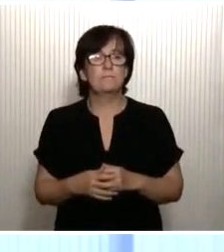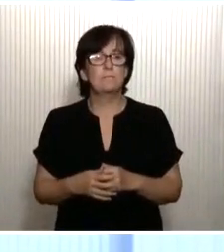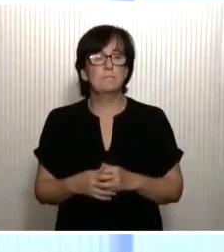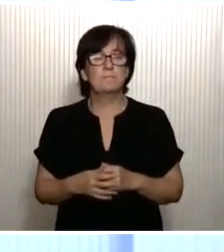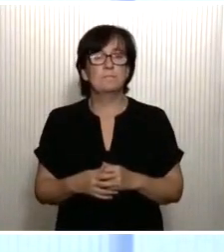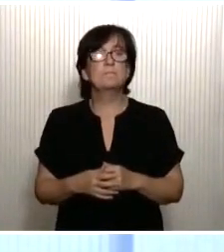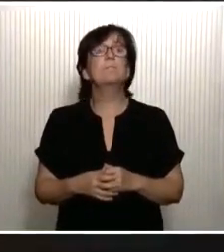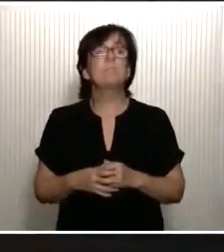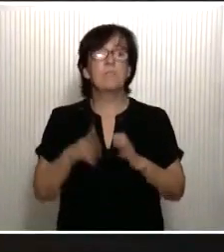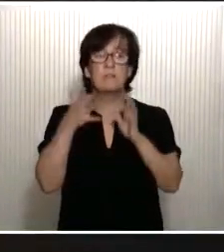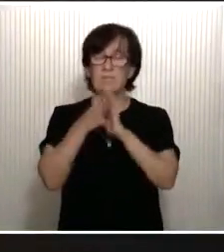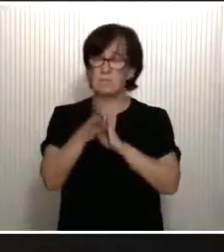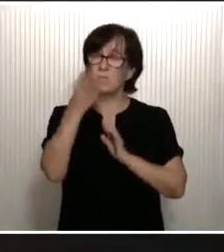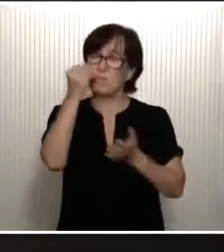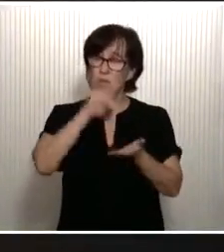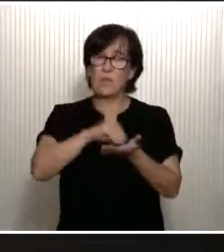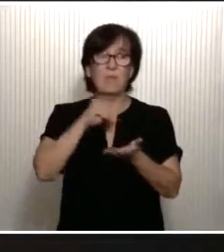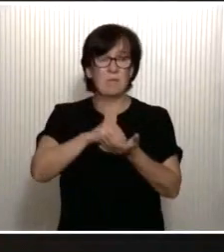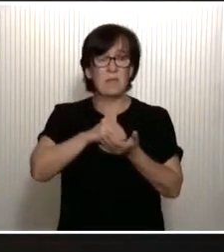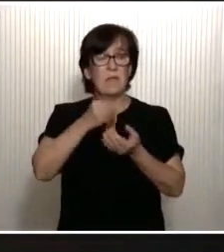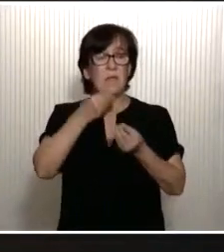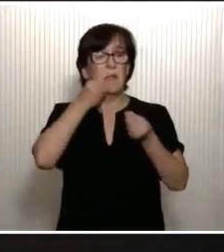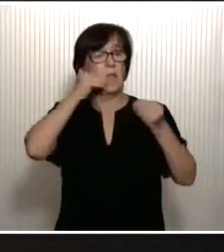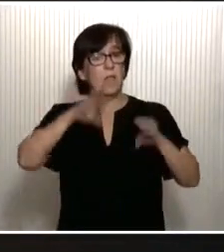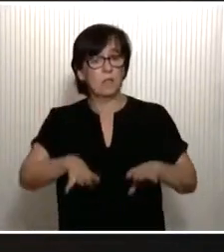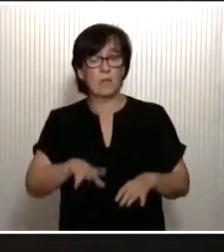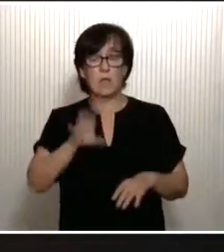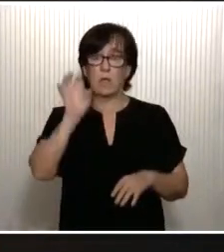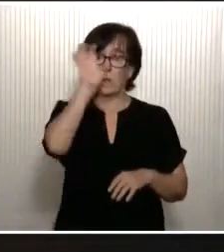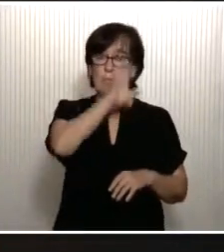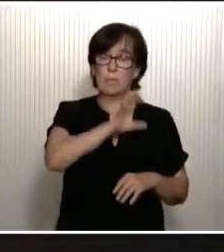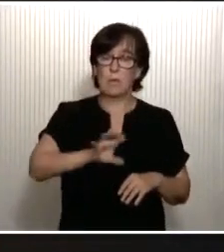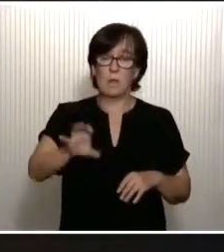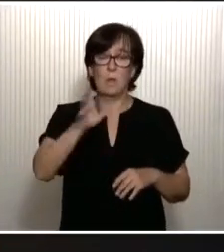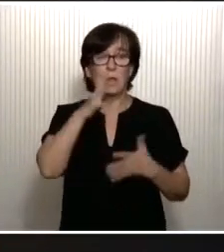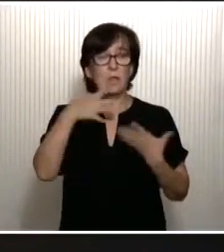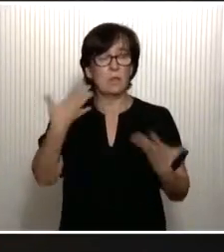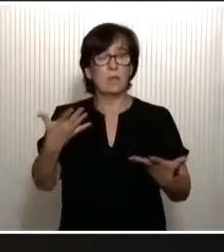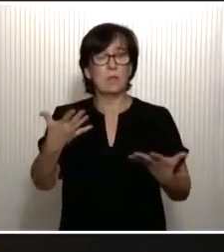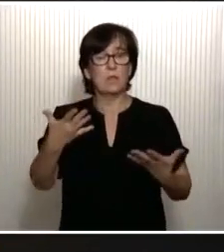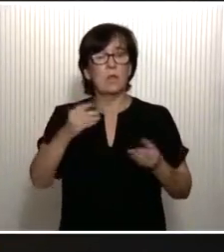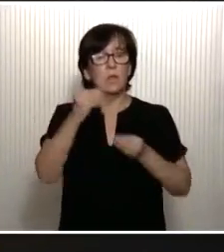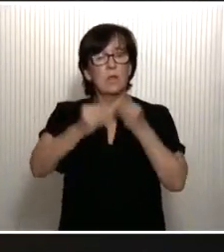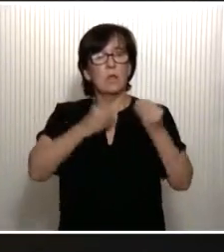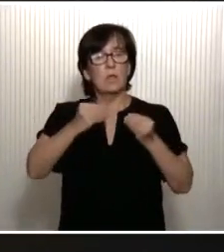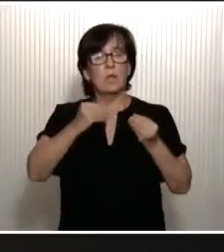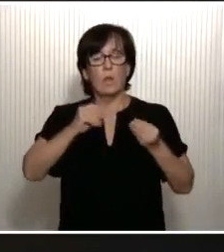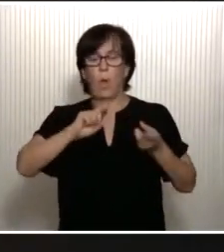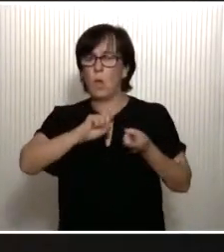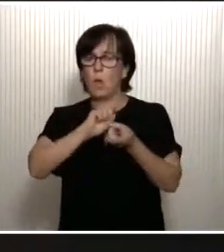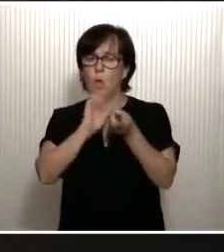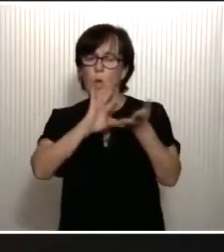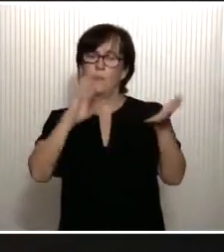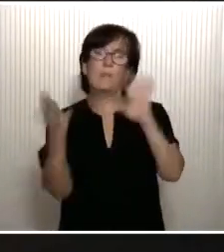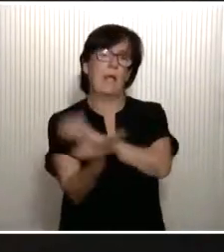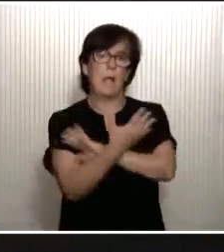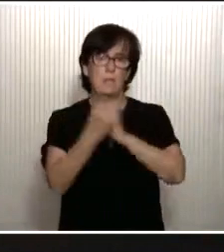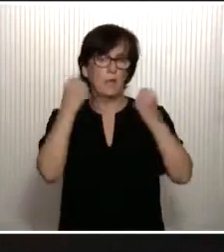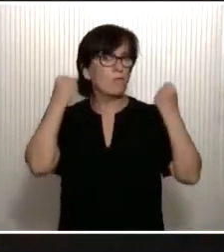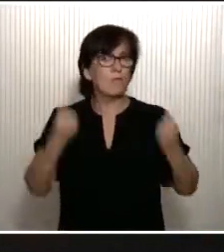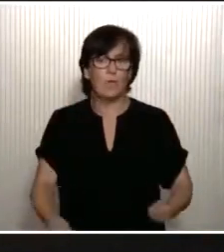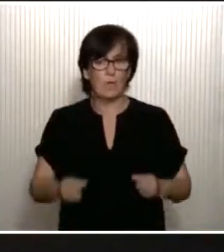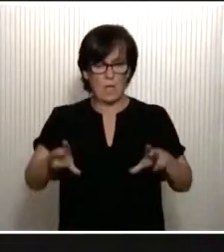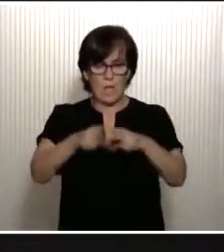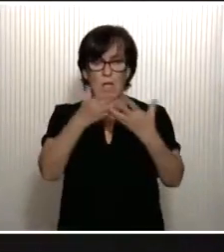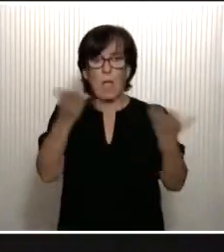Sucede en ocasiones en la historia de los países que un gran acontecimiento imprime un giro brusco en el rumbo de las sociedades.